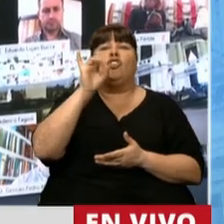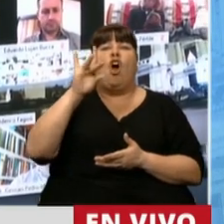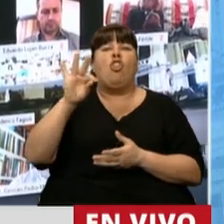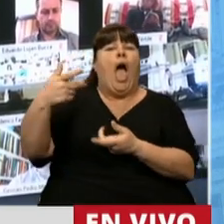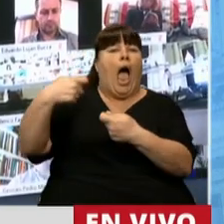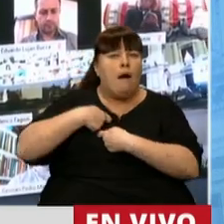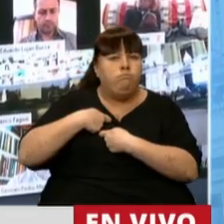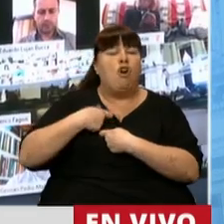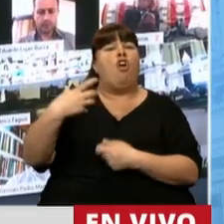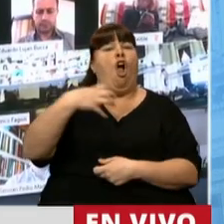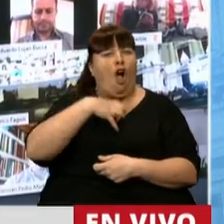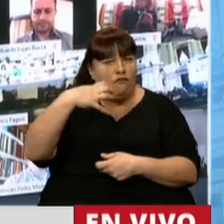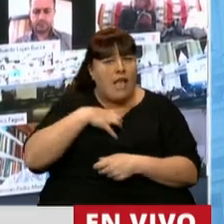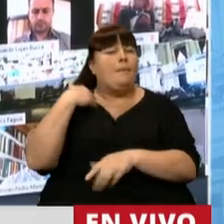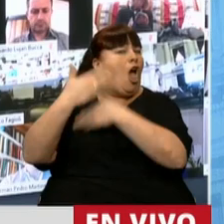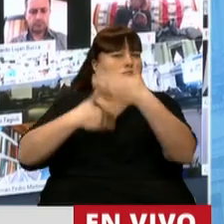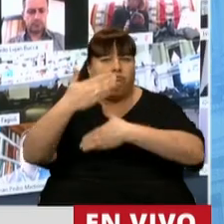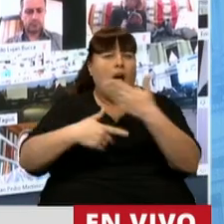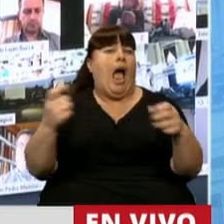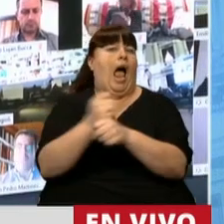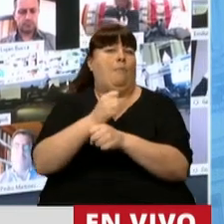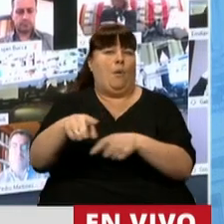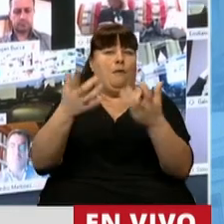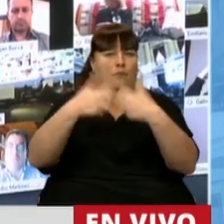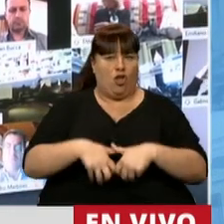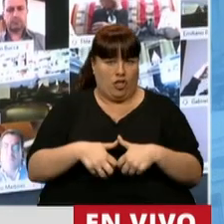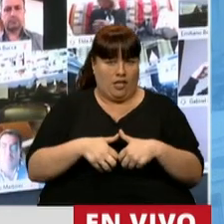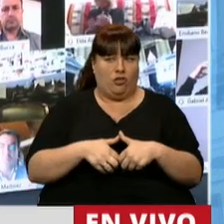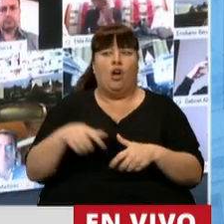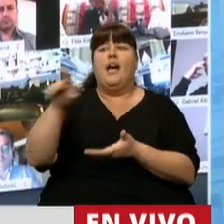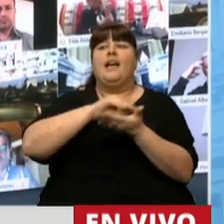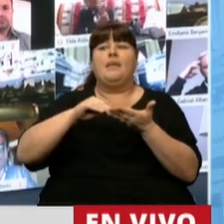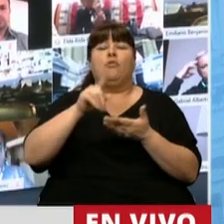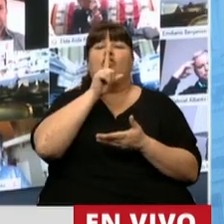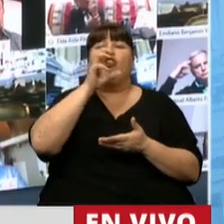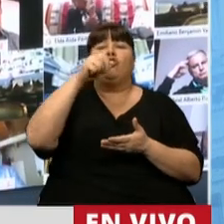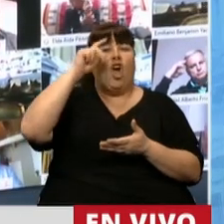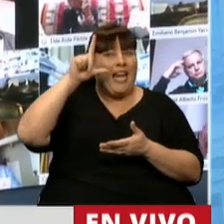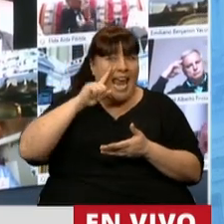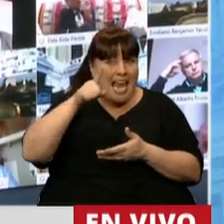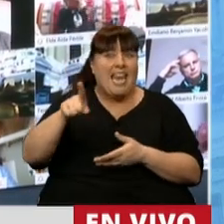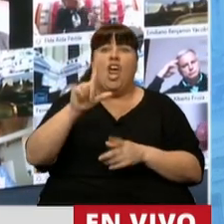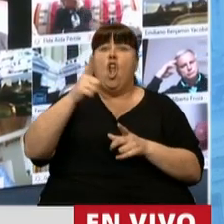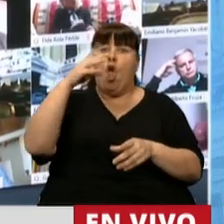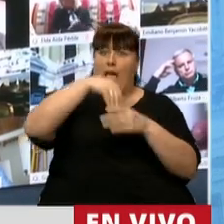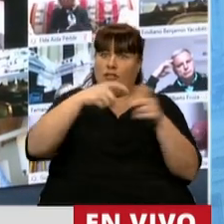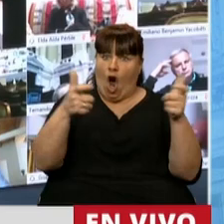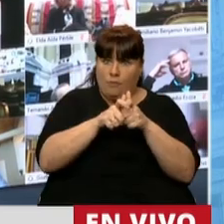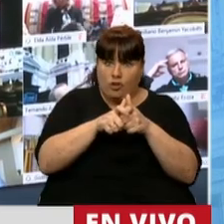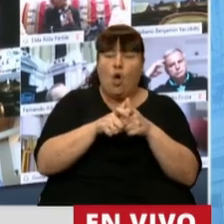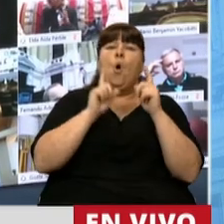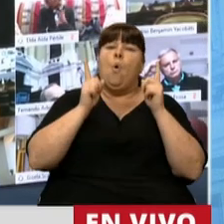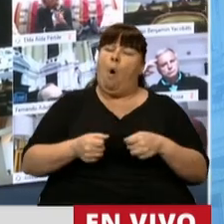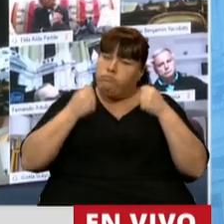por el apoyo y la confianza para avanzar en la sanción del proyecto. Y al diputado Pablo Tonelli, que sin ser integrante de la Comisión,